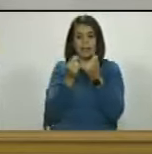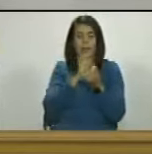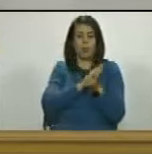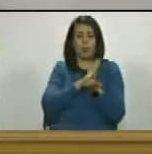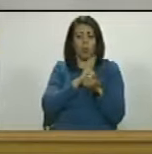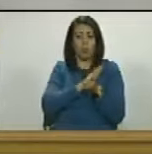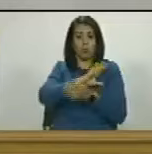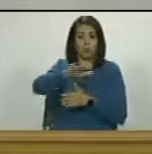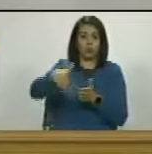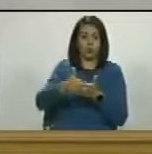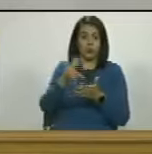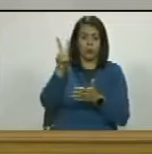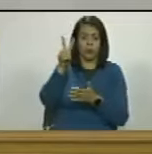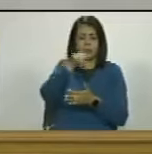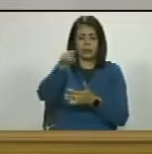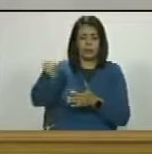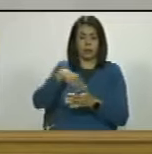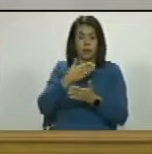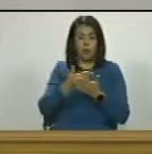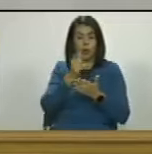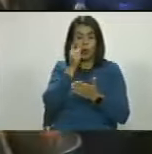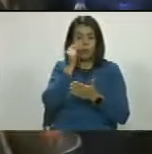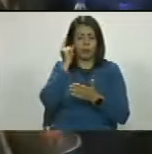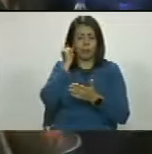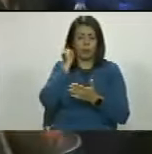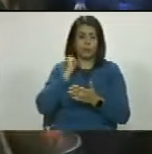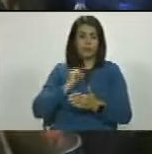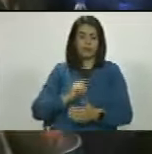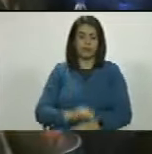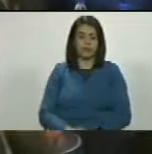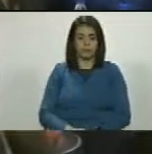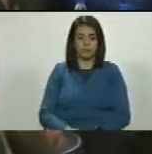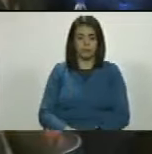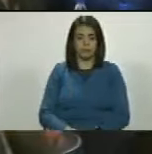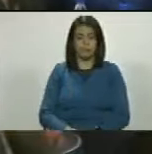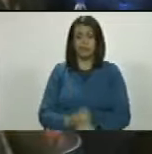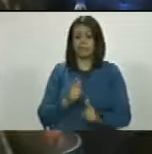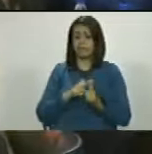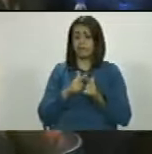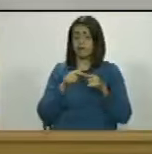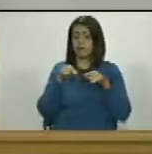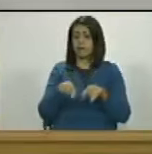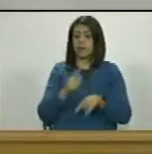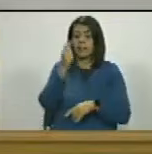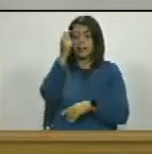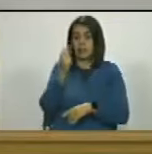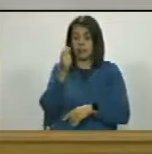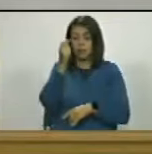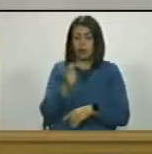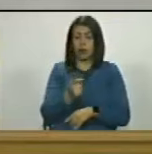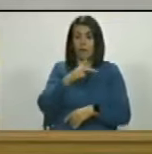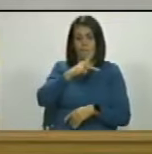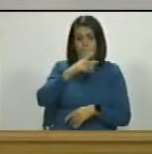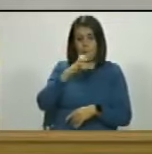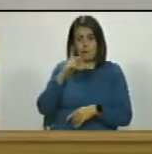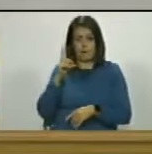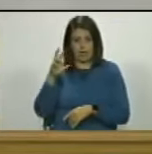le pertenece a todos los venezolanos y a todas las venezolanas entonces bien diputado infante